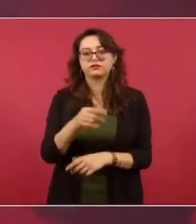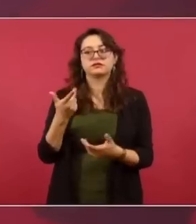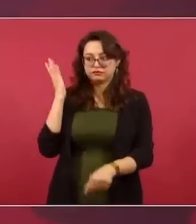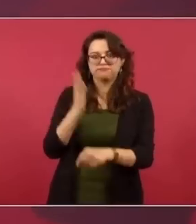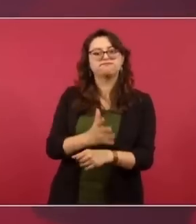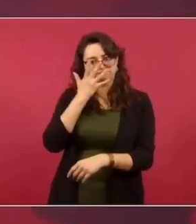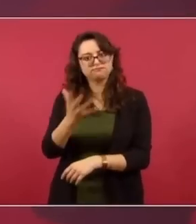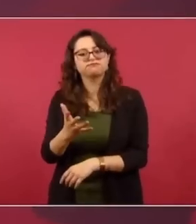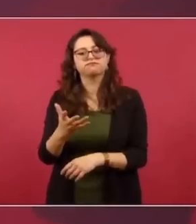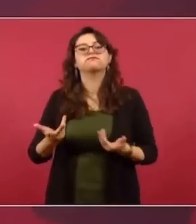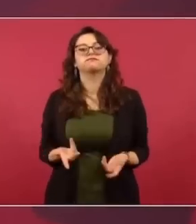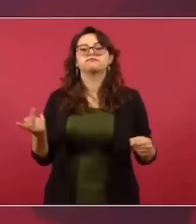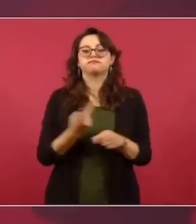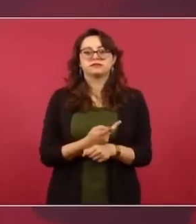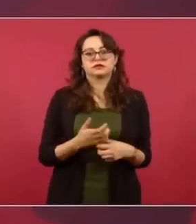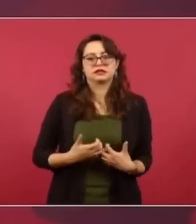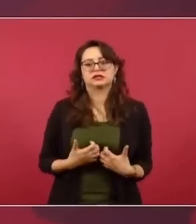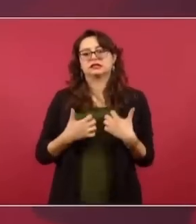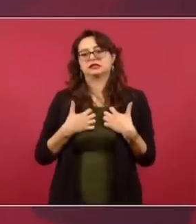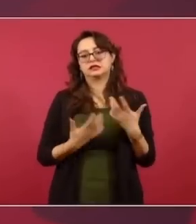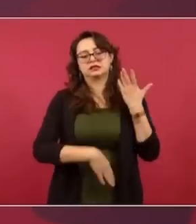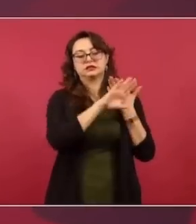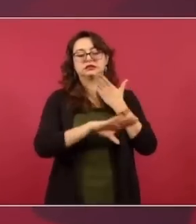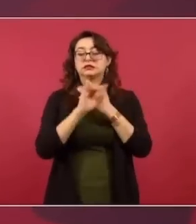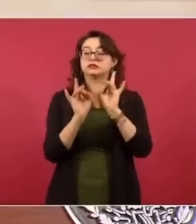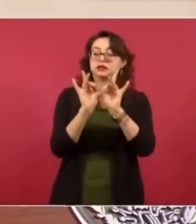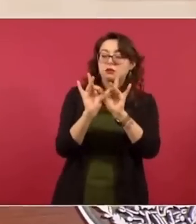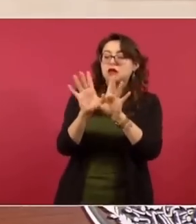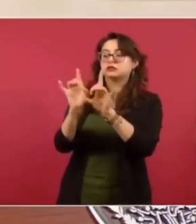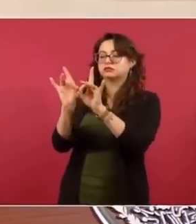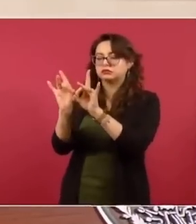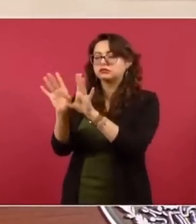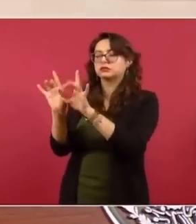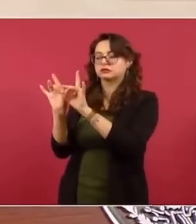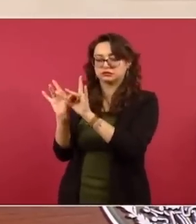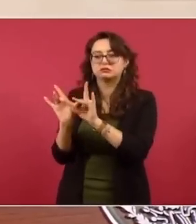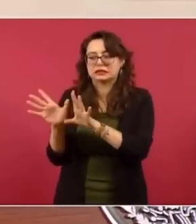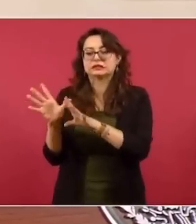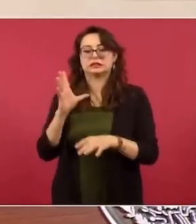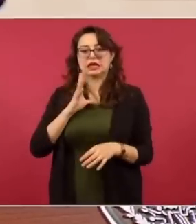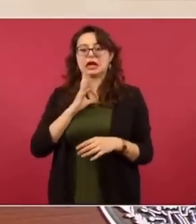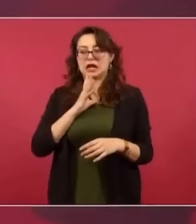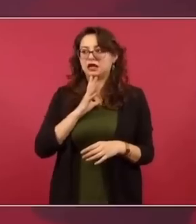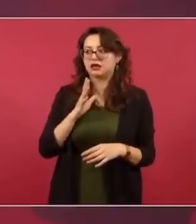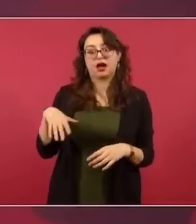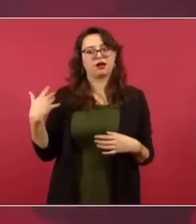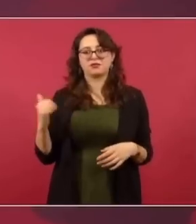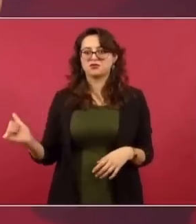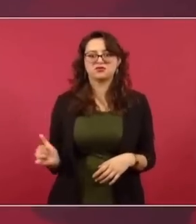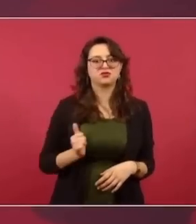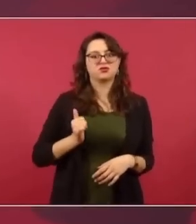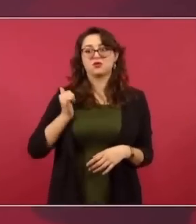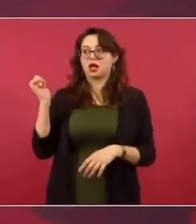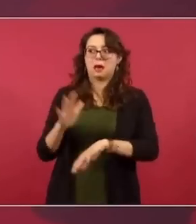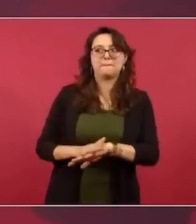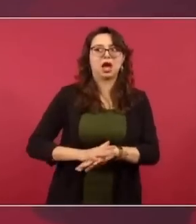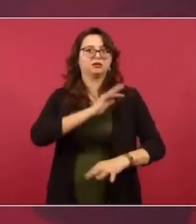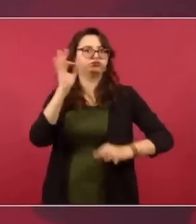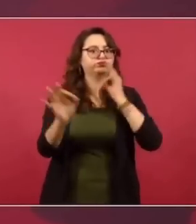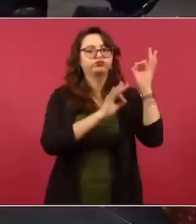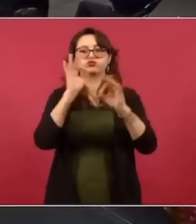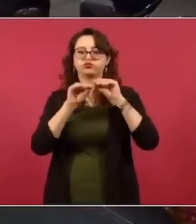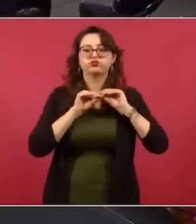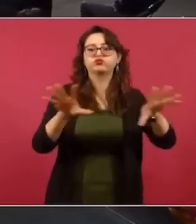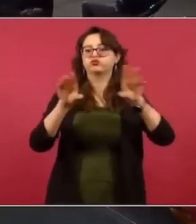ni hay impunidad, entonces ustedes utilizan estos casos que se están presentando para magnificarlos y querer